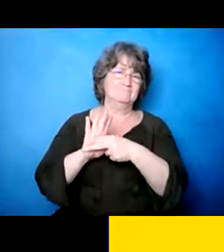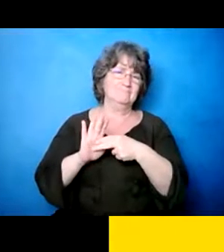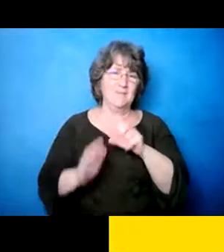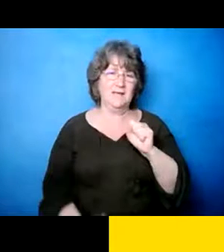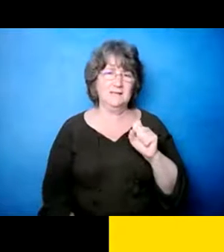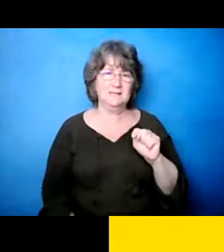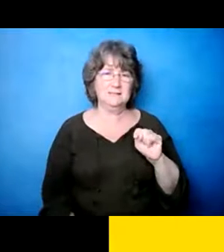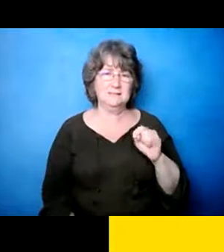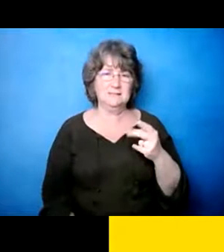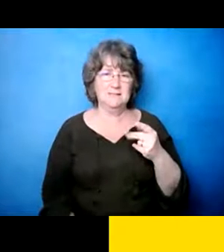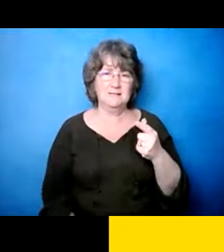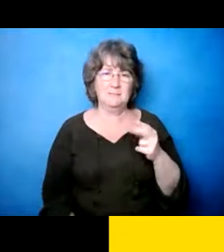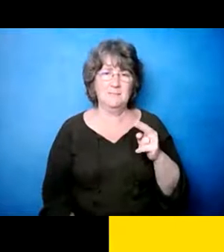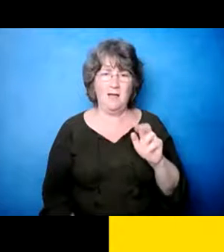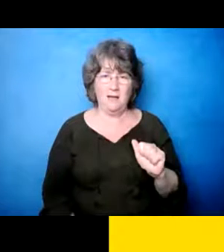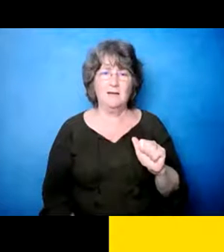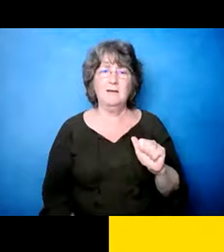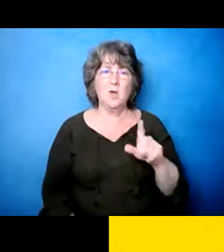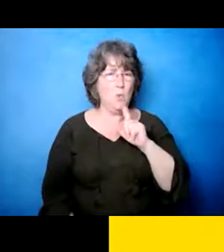ese estigma. Y cómo, eh,